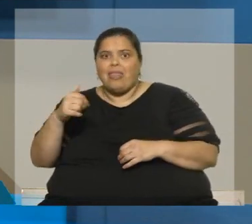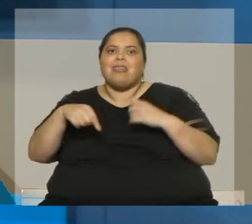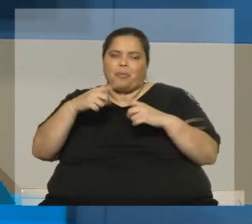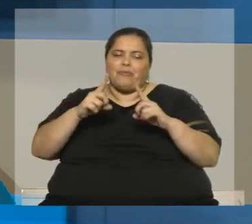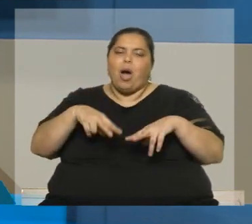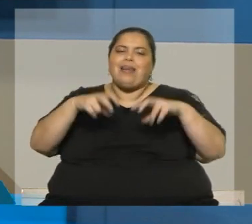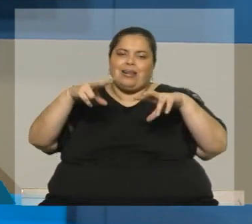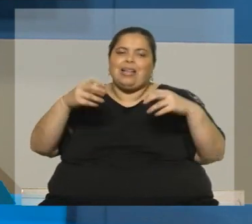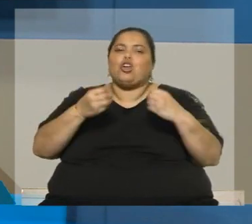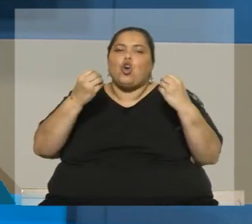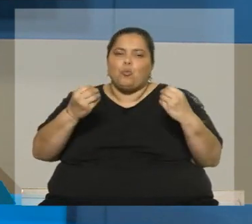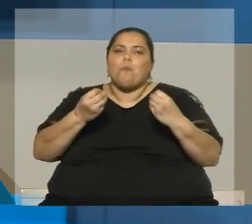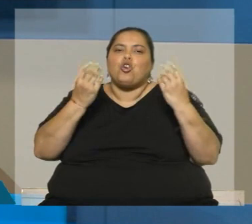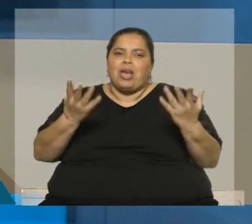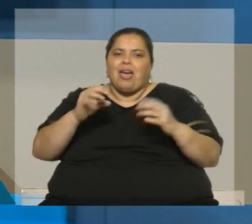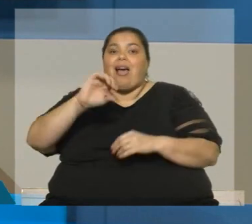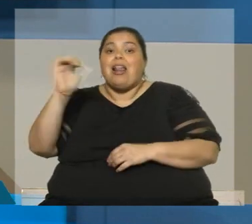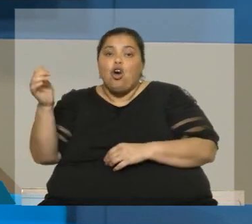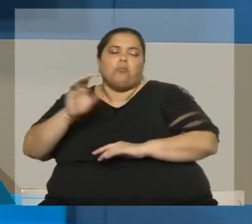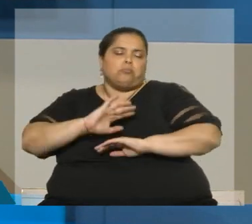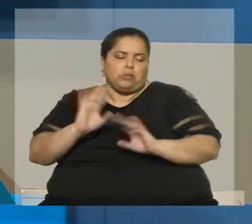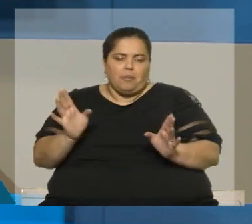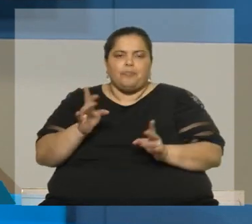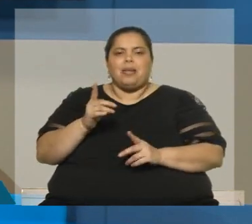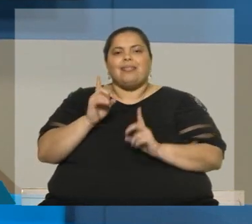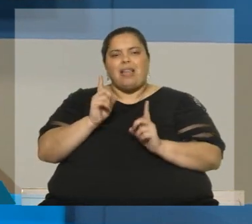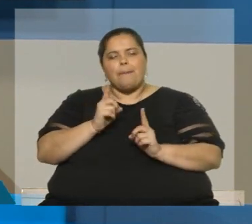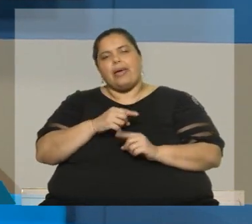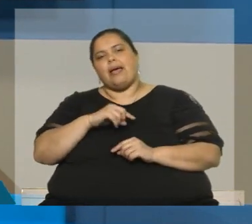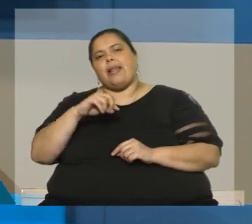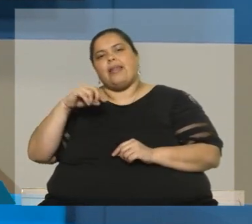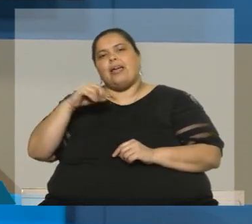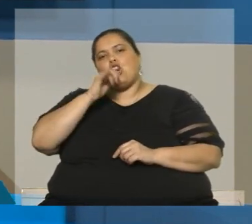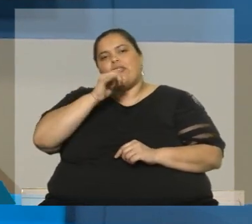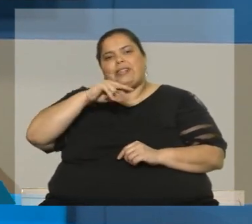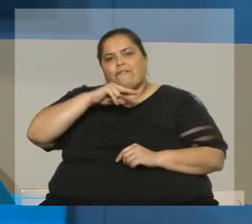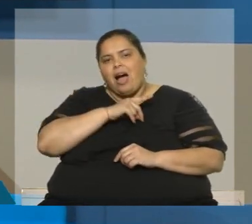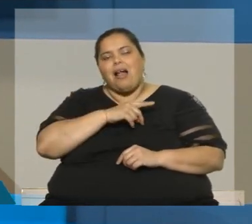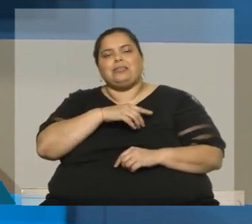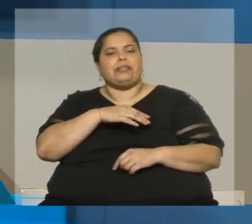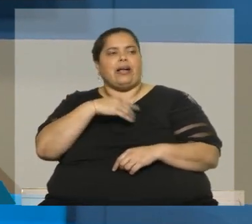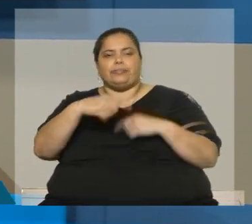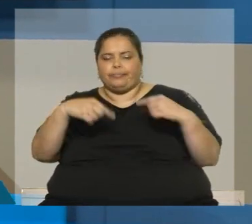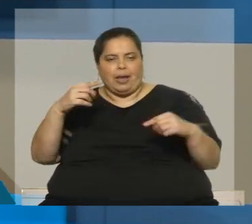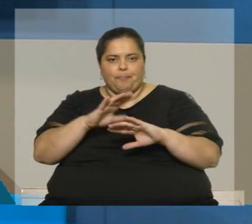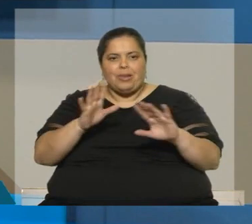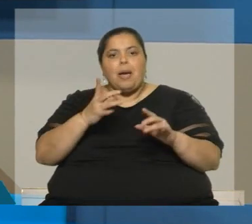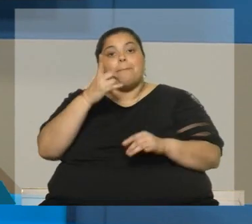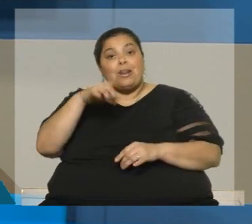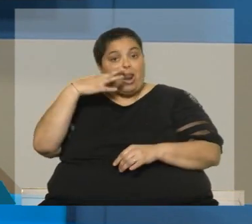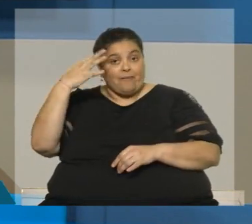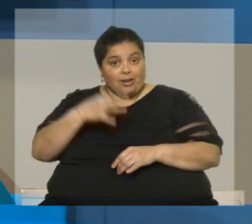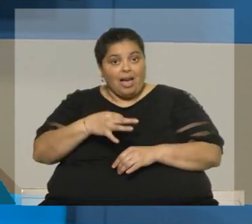Y como las fake news y como la influencia incluso de terceros países condicionó, al final, un margen de voto muy pequeño. Pero lo que sí que es cierto es que